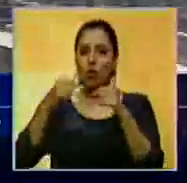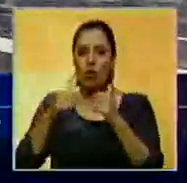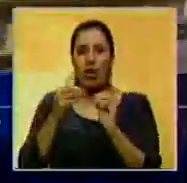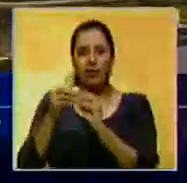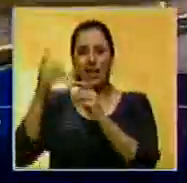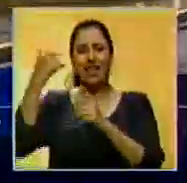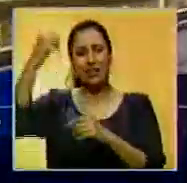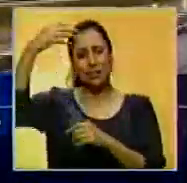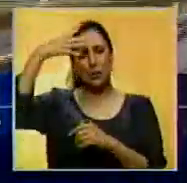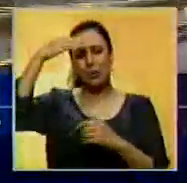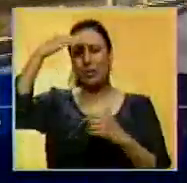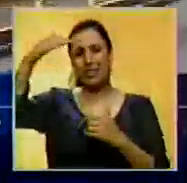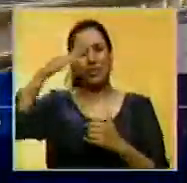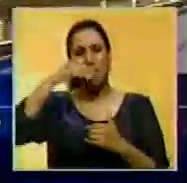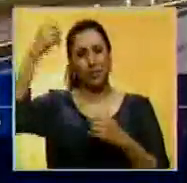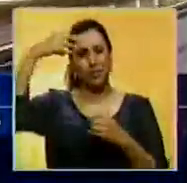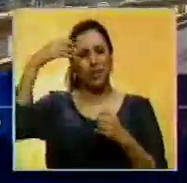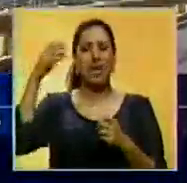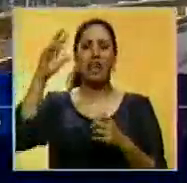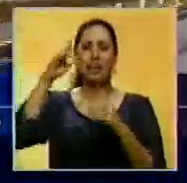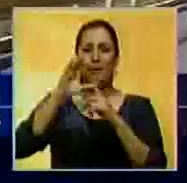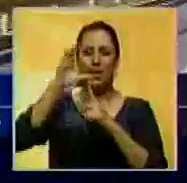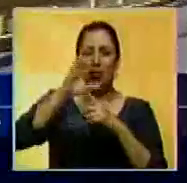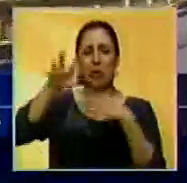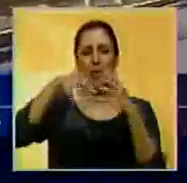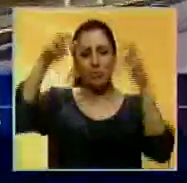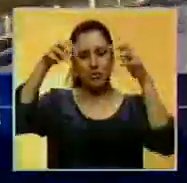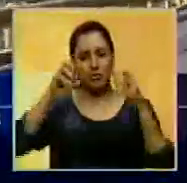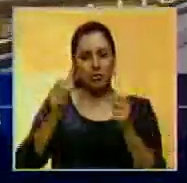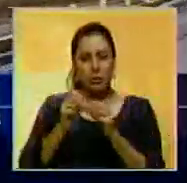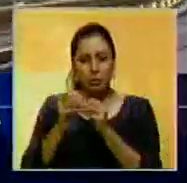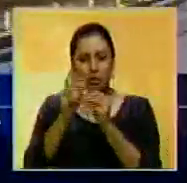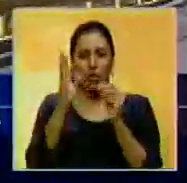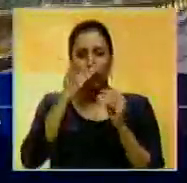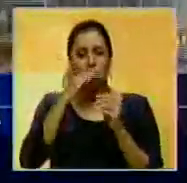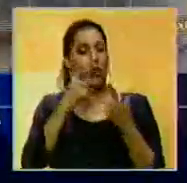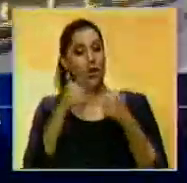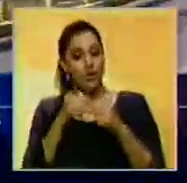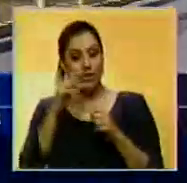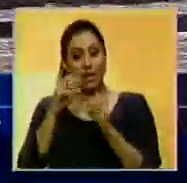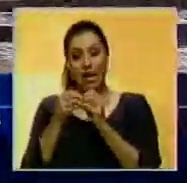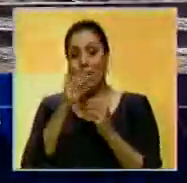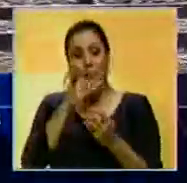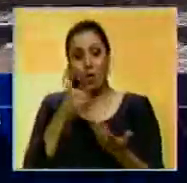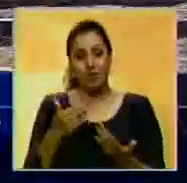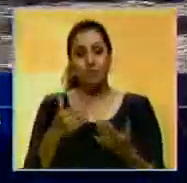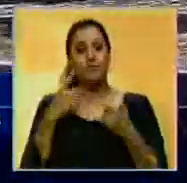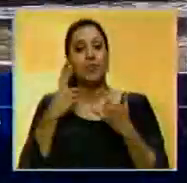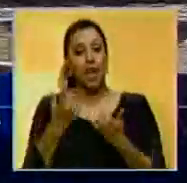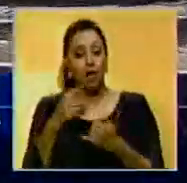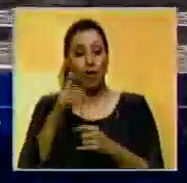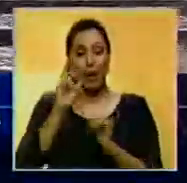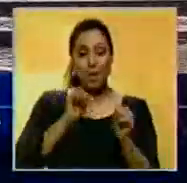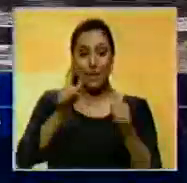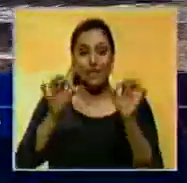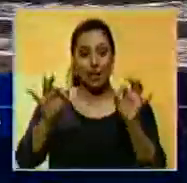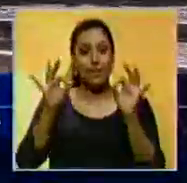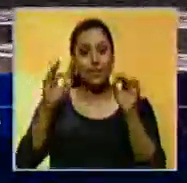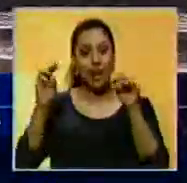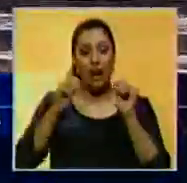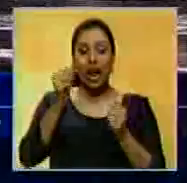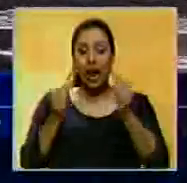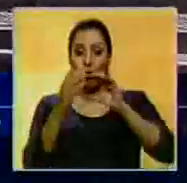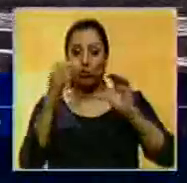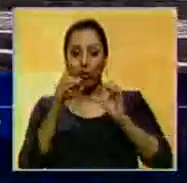sometido constantemente a la erosión generada por el clima debido a que ese trayecto no es techado. La ruta especial de Metro Bus